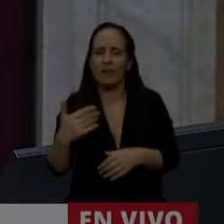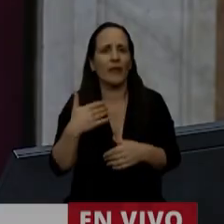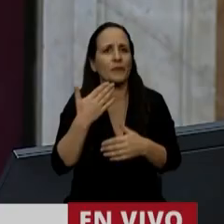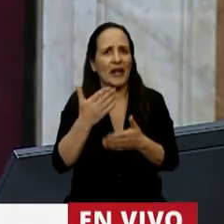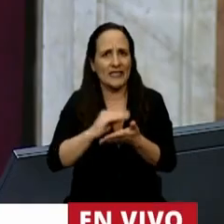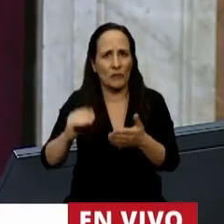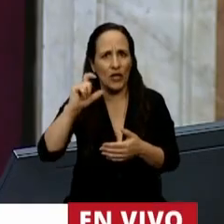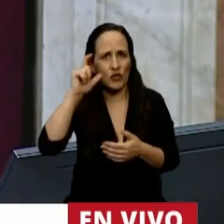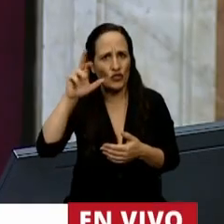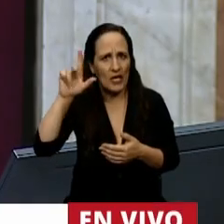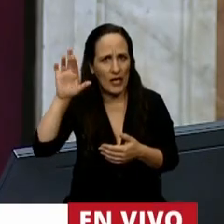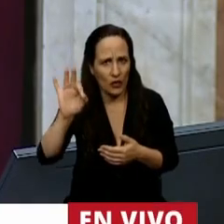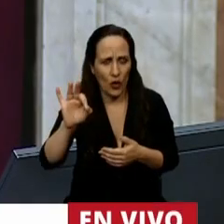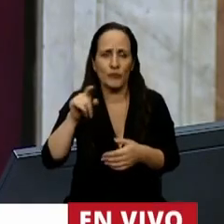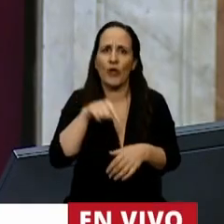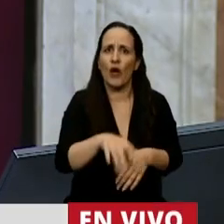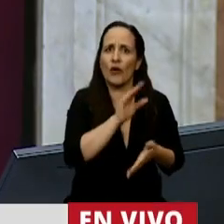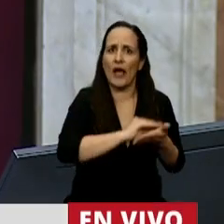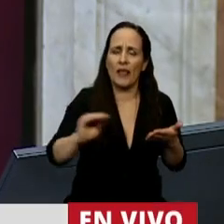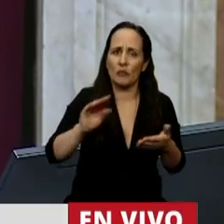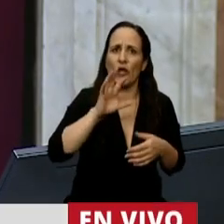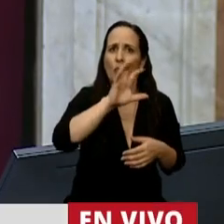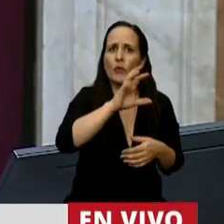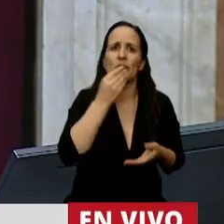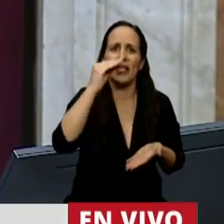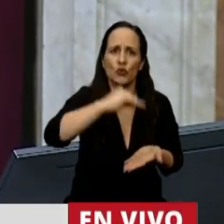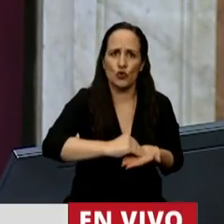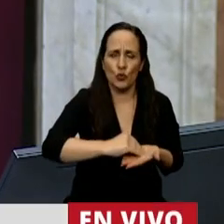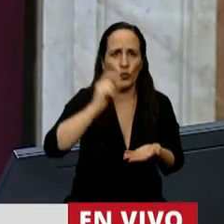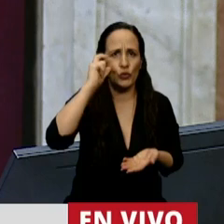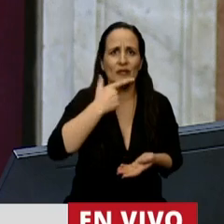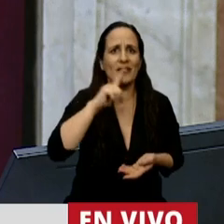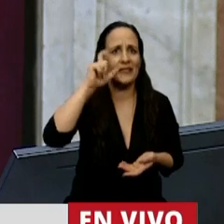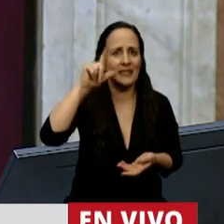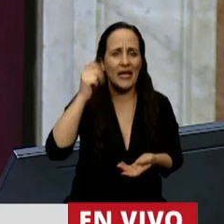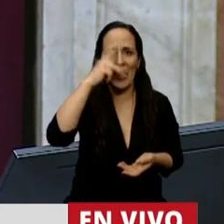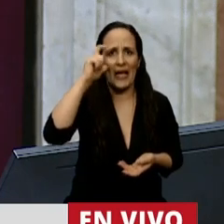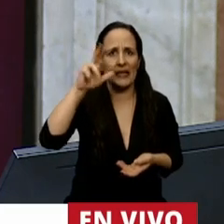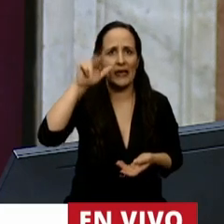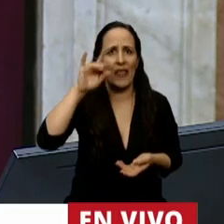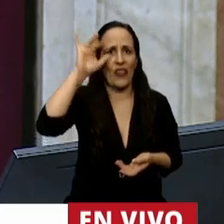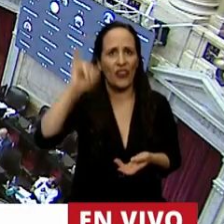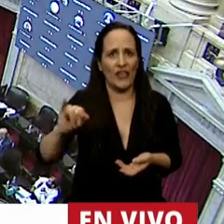Continúa en el uso de la palabra la diputada por la provincia del Chubut, Estela Hernández.